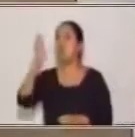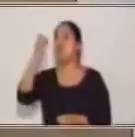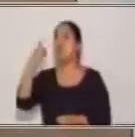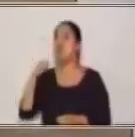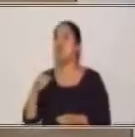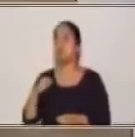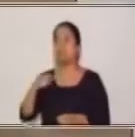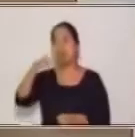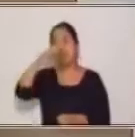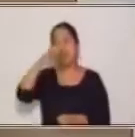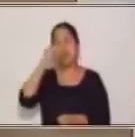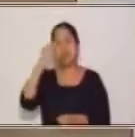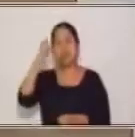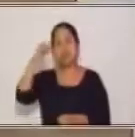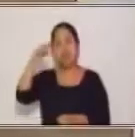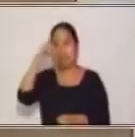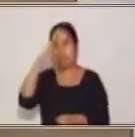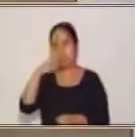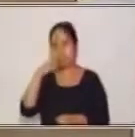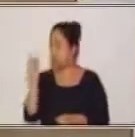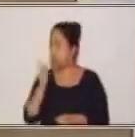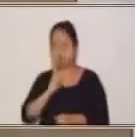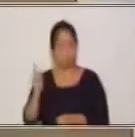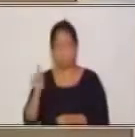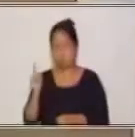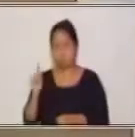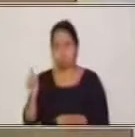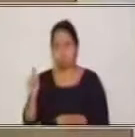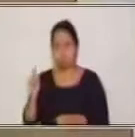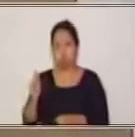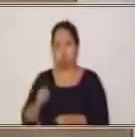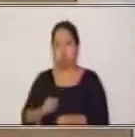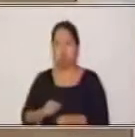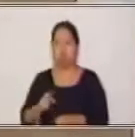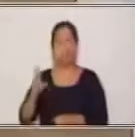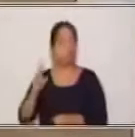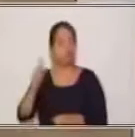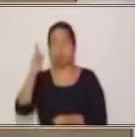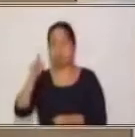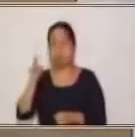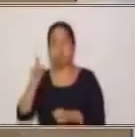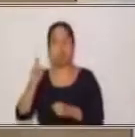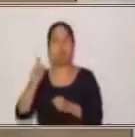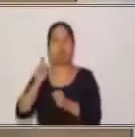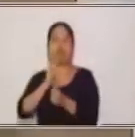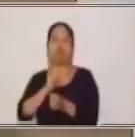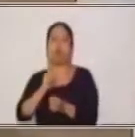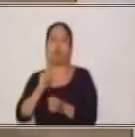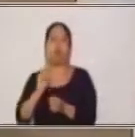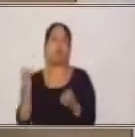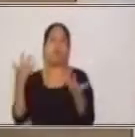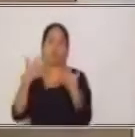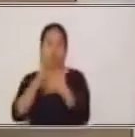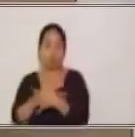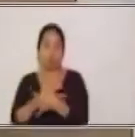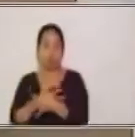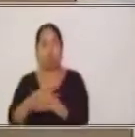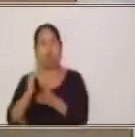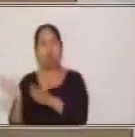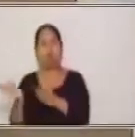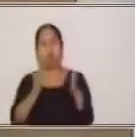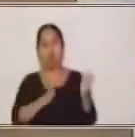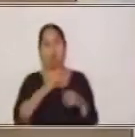¿verdad? No se debe confundir una forma de trato con otra. Si utilizamos el tuteo,